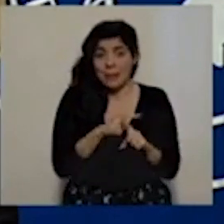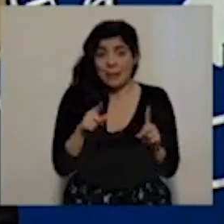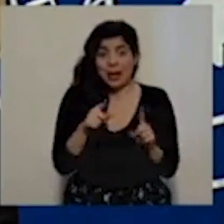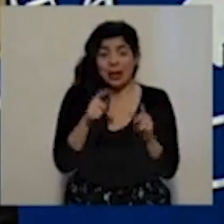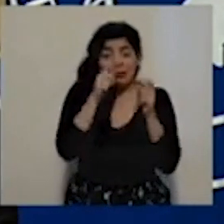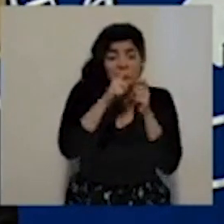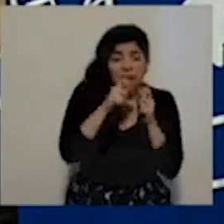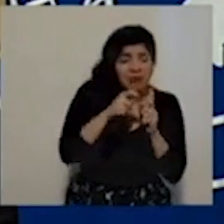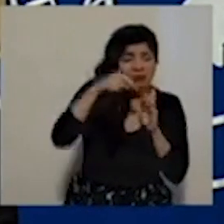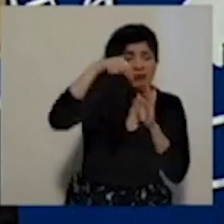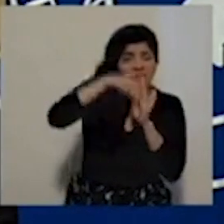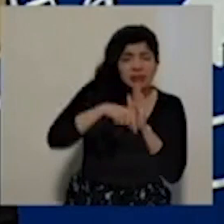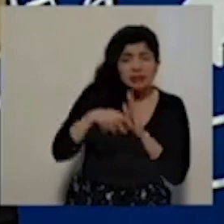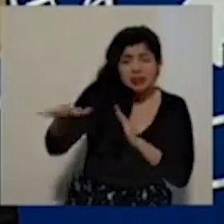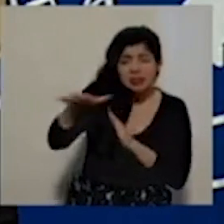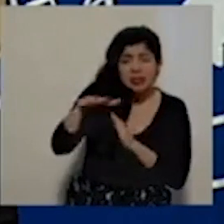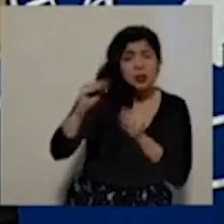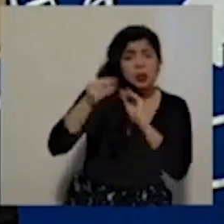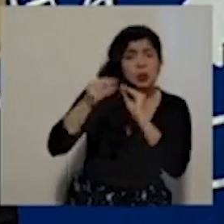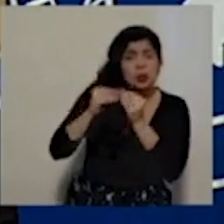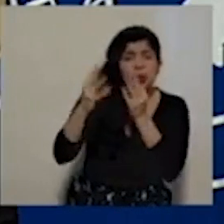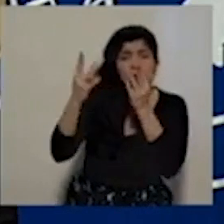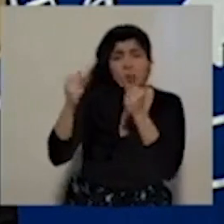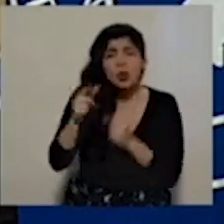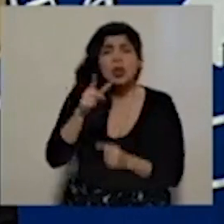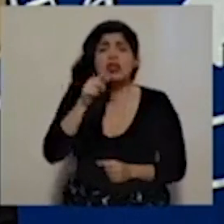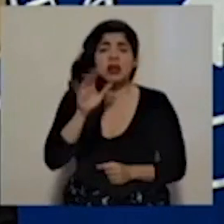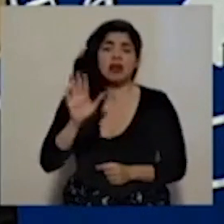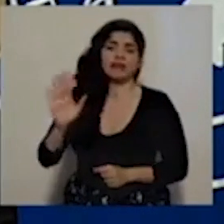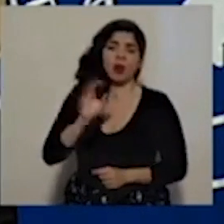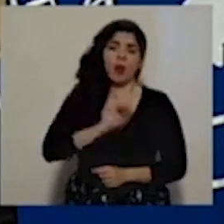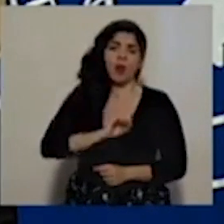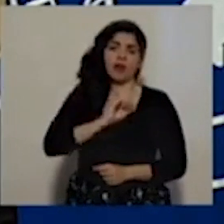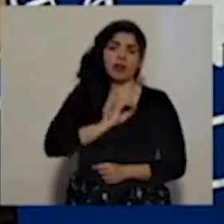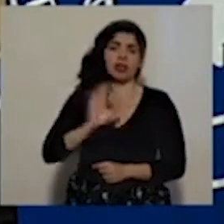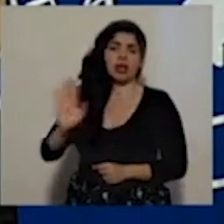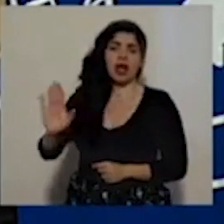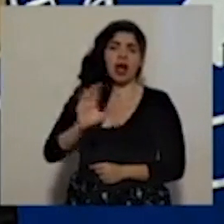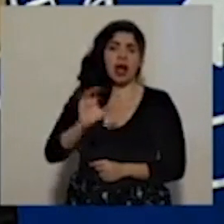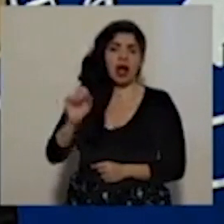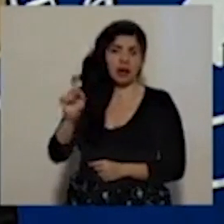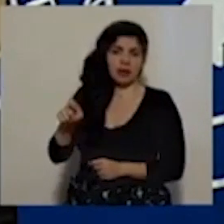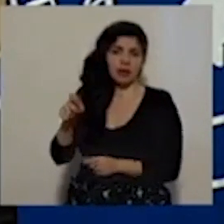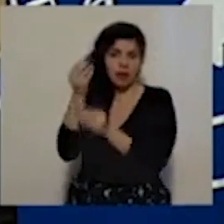los detalles y el detalle de estos números los tiene que dar oficialmente funcionarios de la caja.